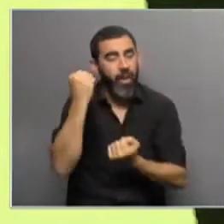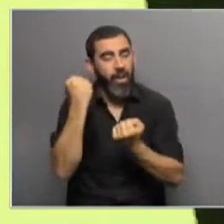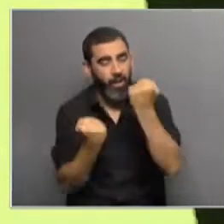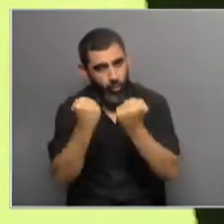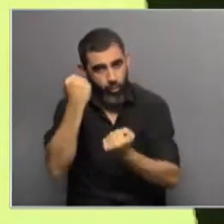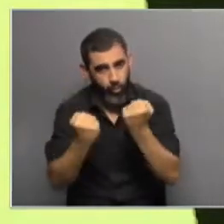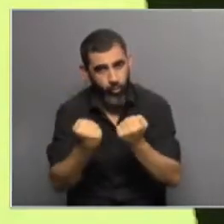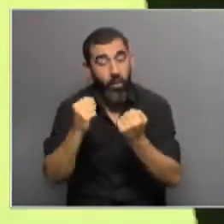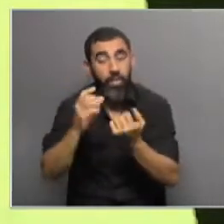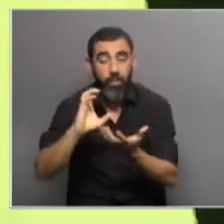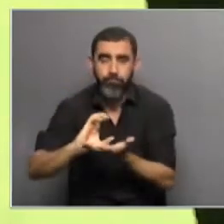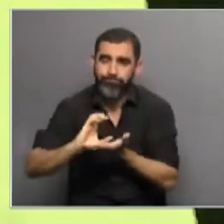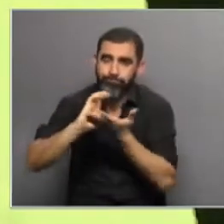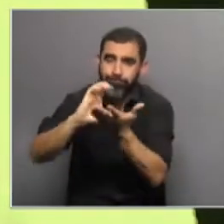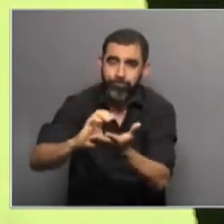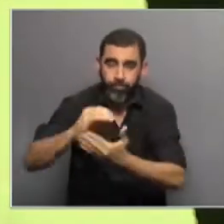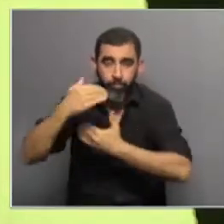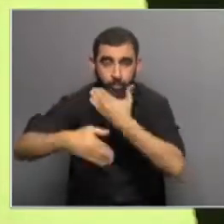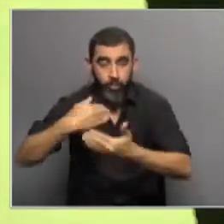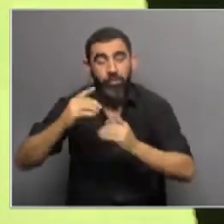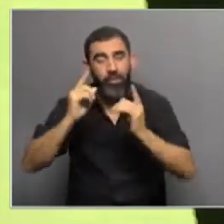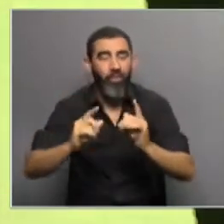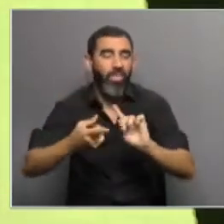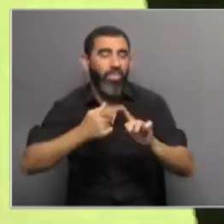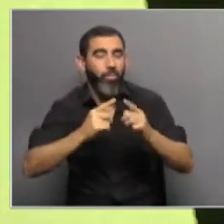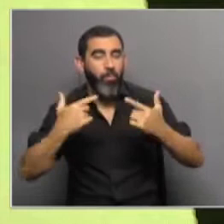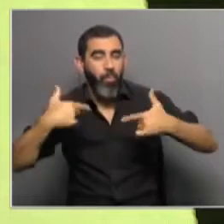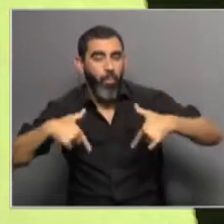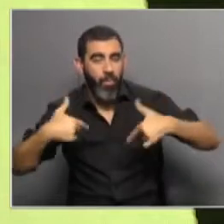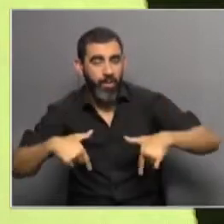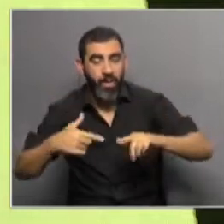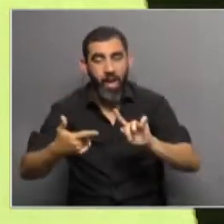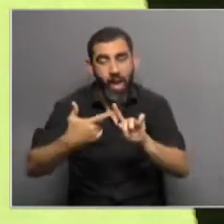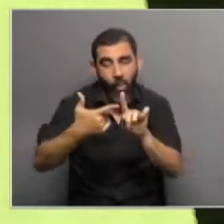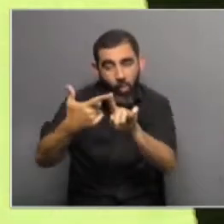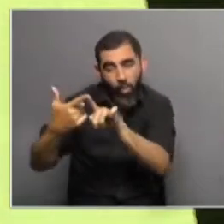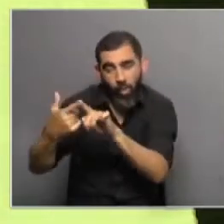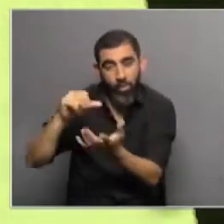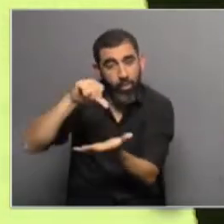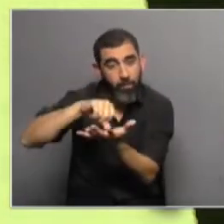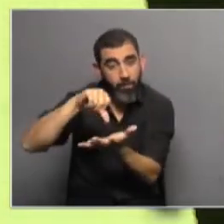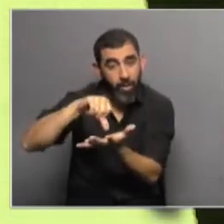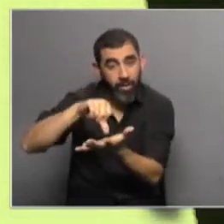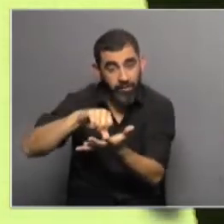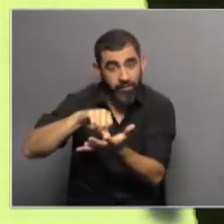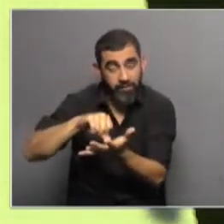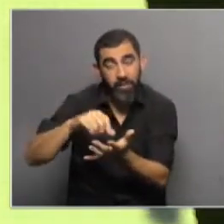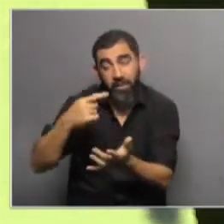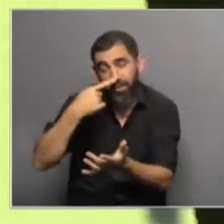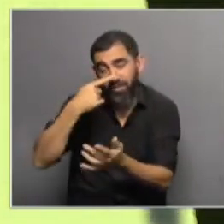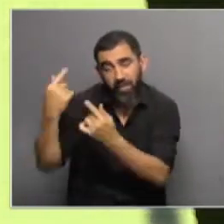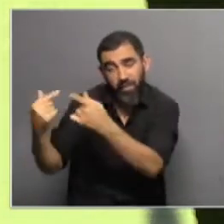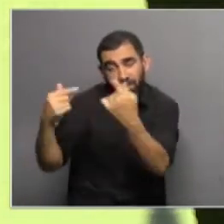hay que financiar el proceso y también de diplomático. La búsqueda de acuerdos entre países que tienen intereses